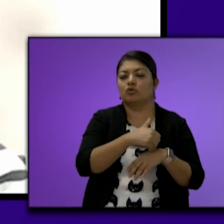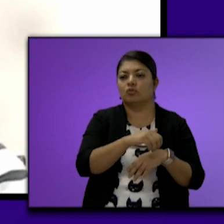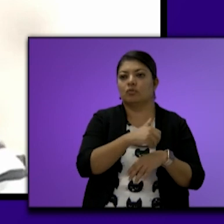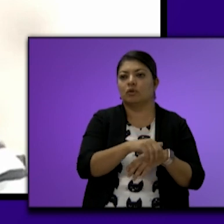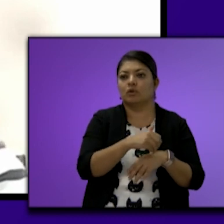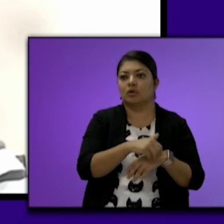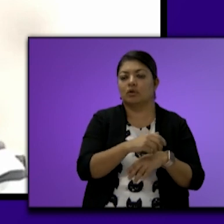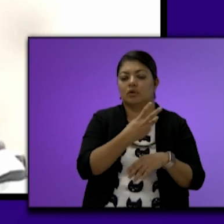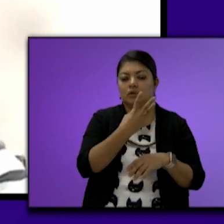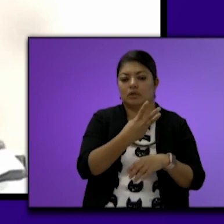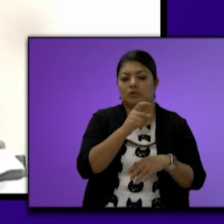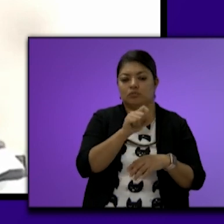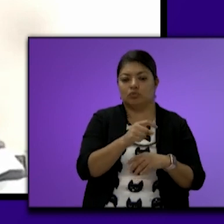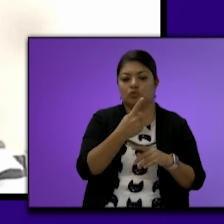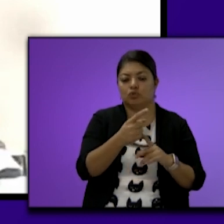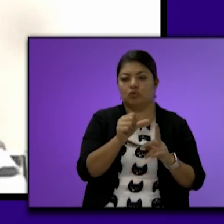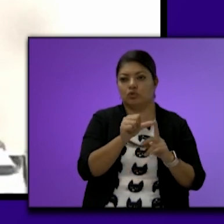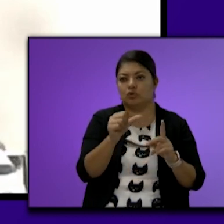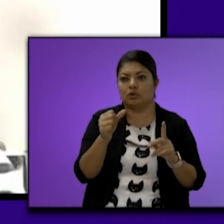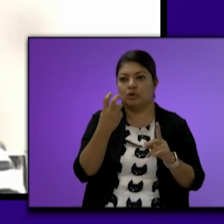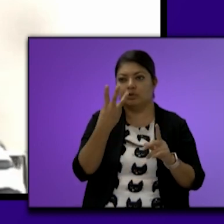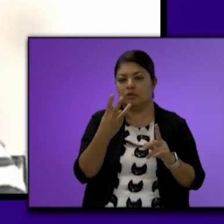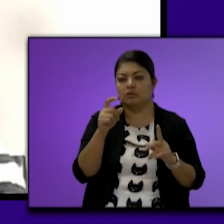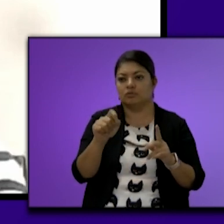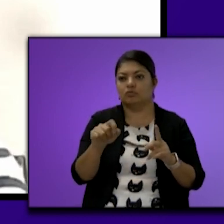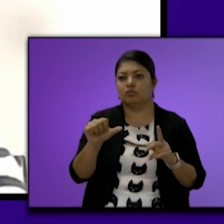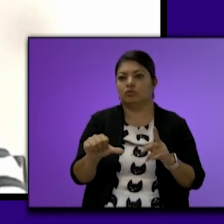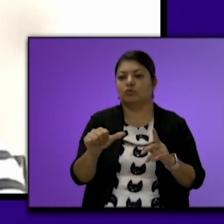el punto Del 3.1 Al 3.11